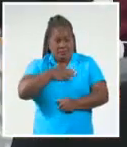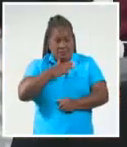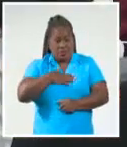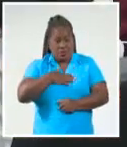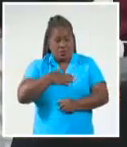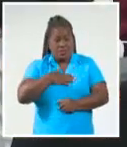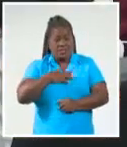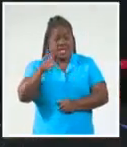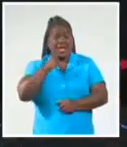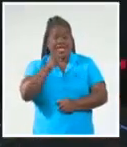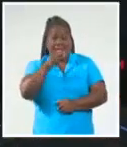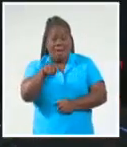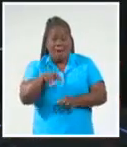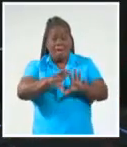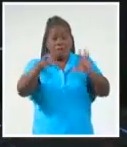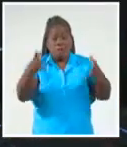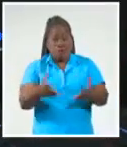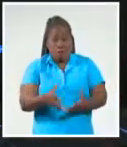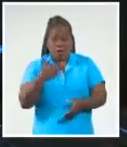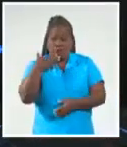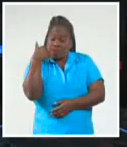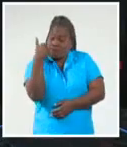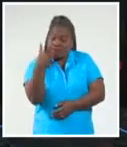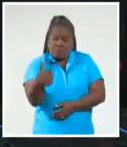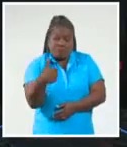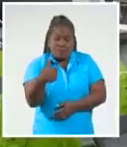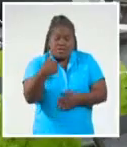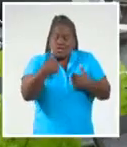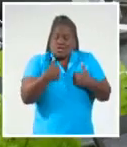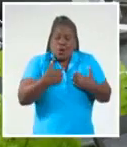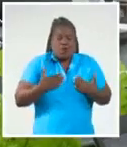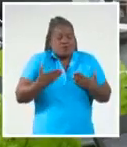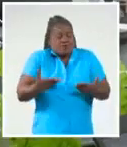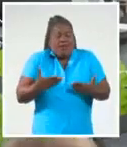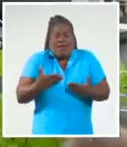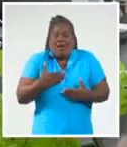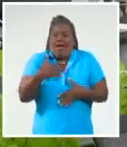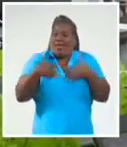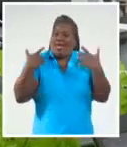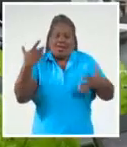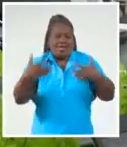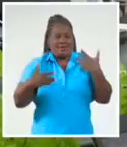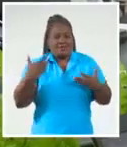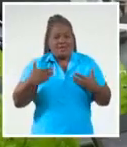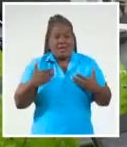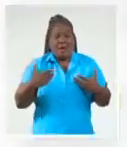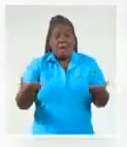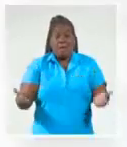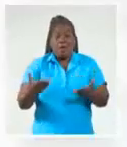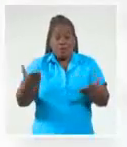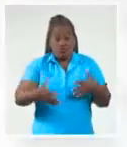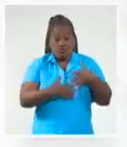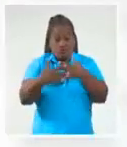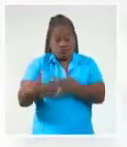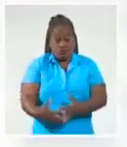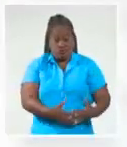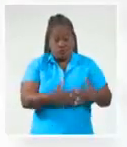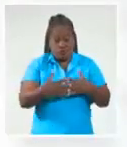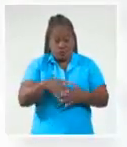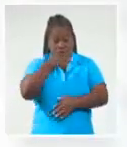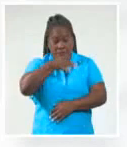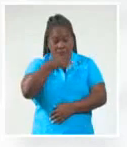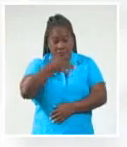ha sido una experiencia que me honra, que me alegra mucho. El promotor estadounidense calificó de